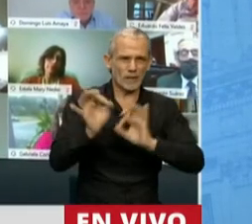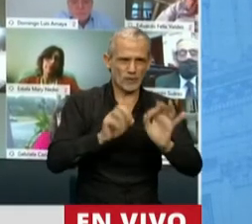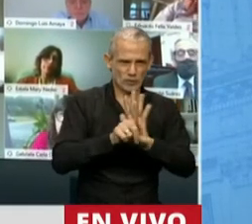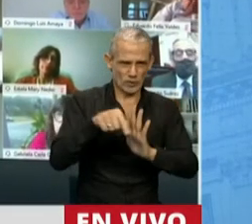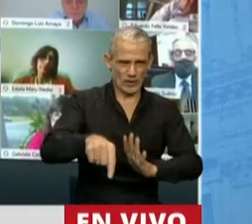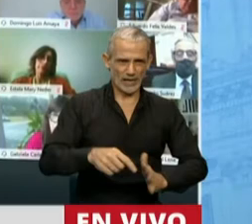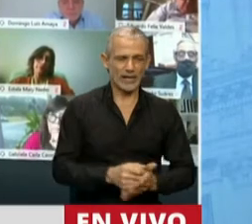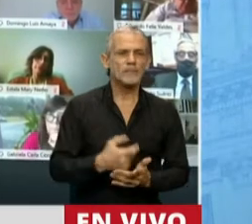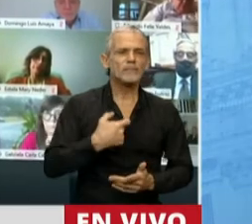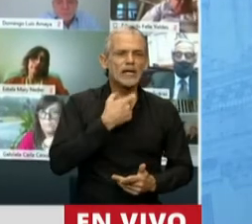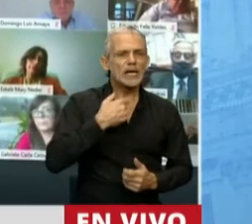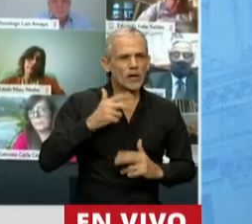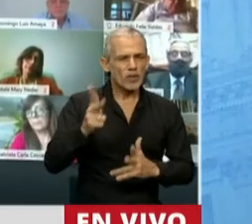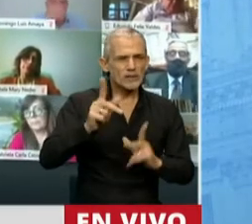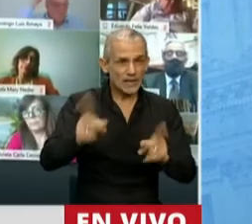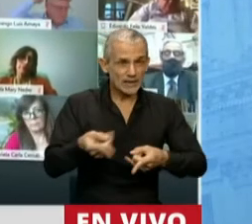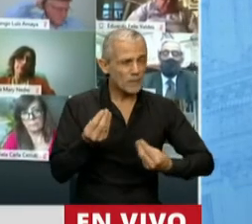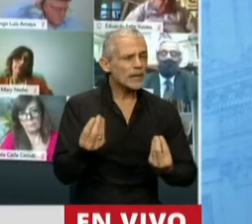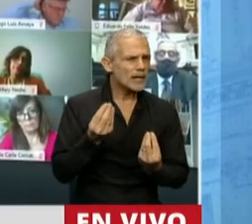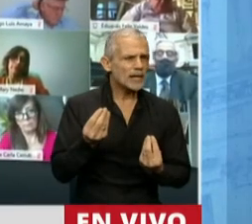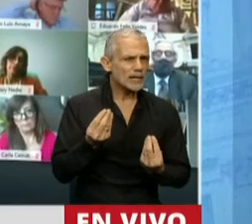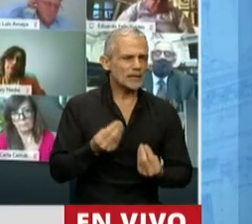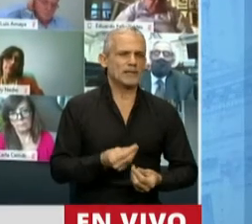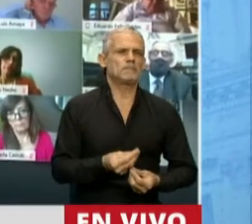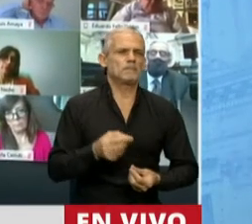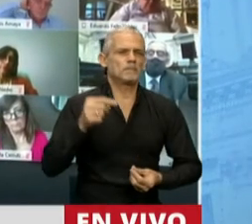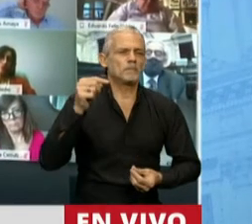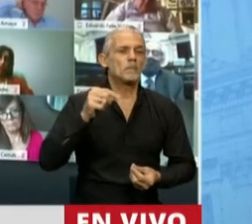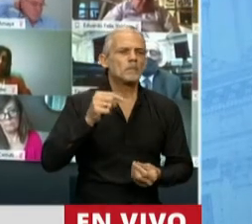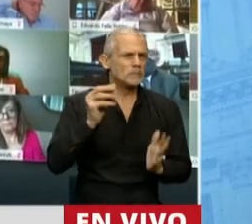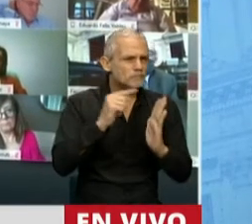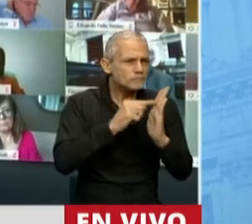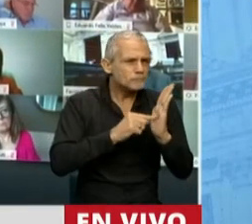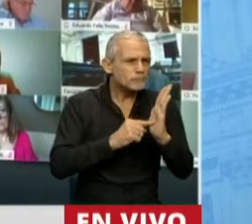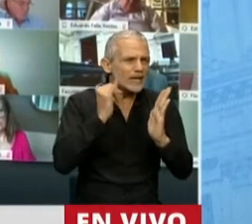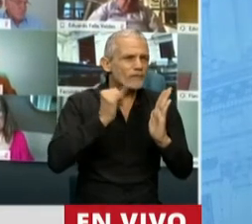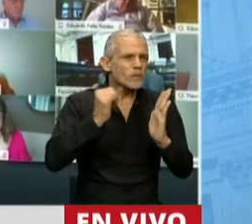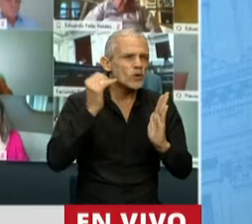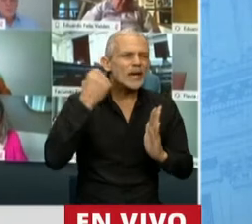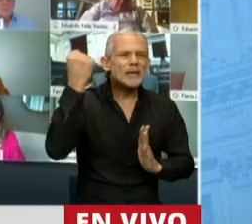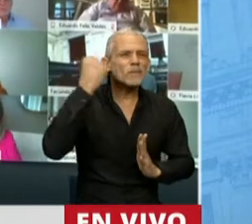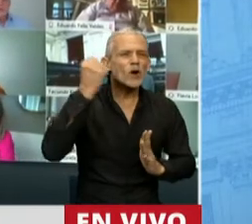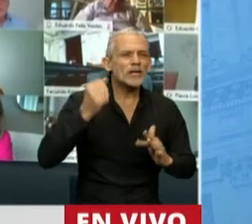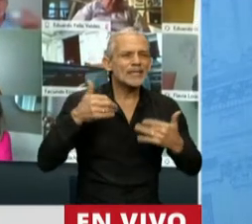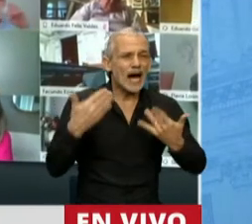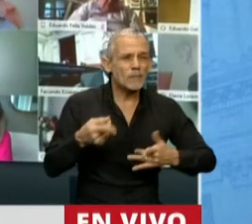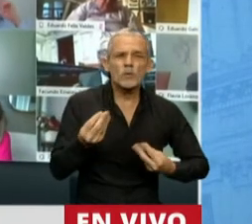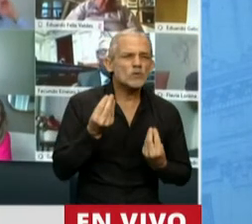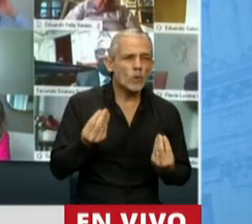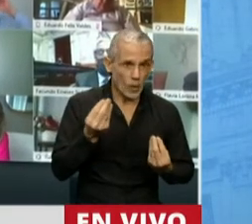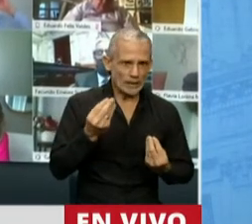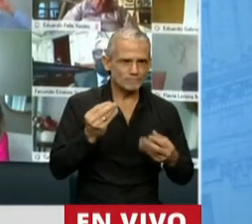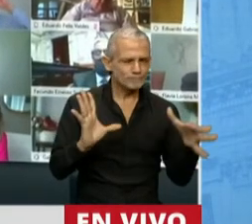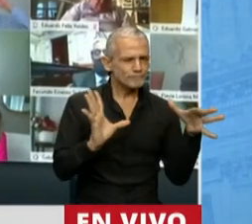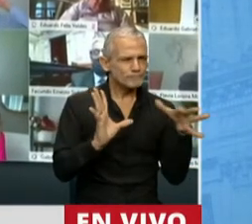haciendo. Quiero decir de paso también, insistir, que otro dato que es de suma importancia y que va en